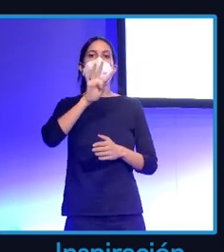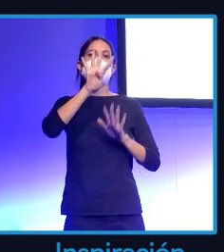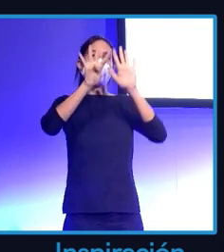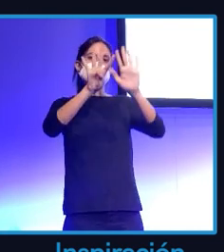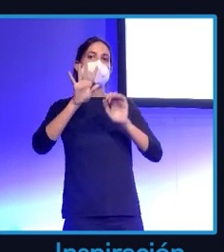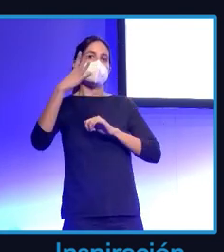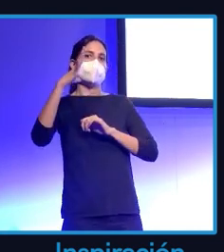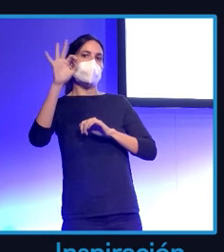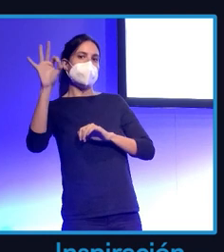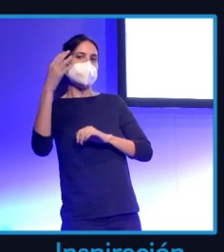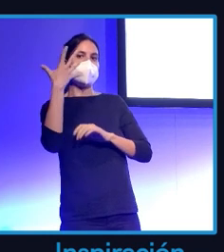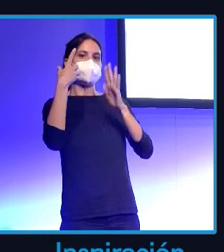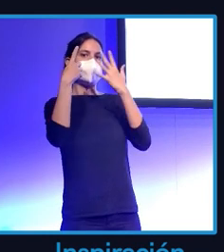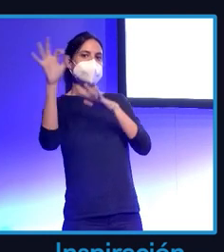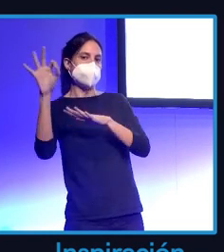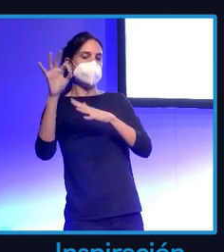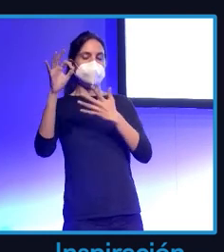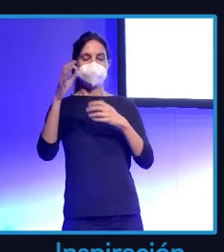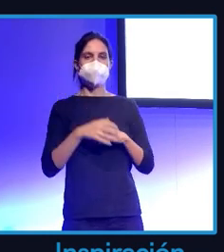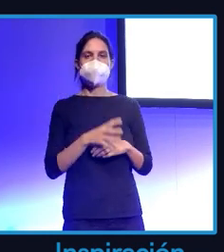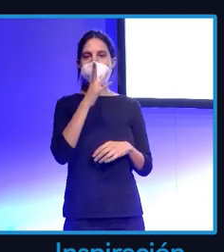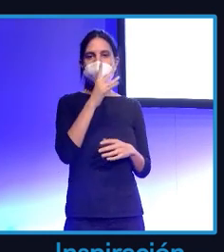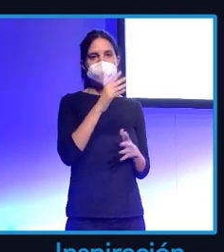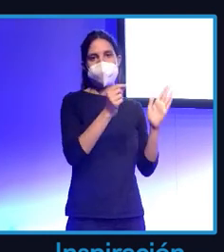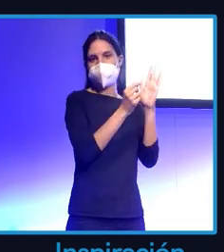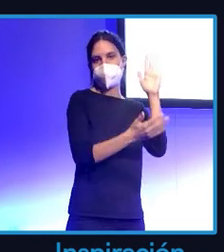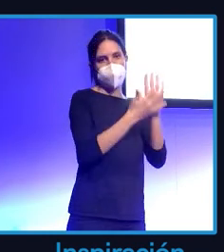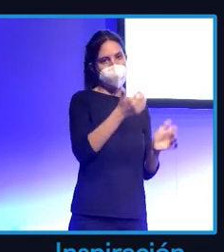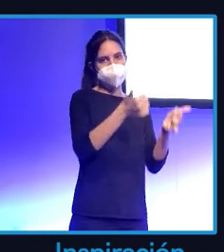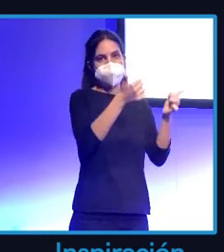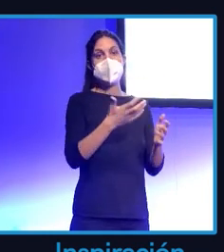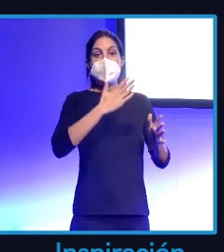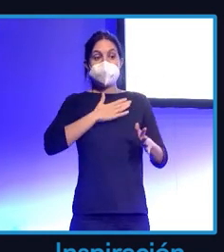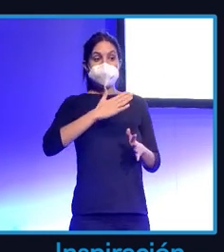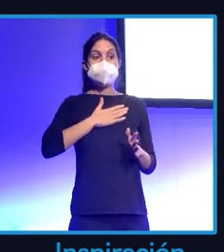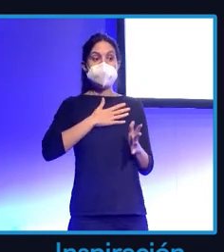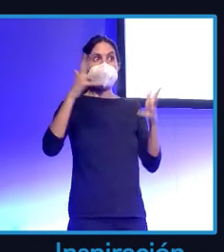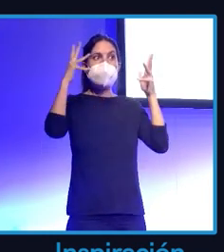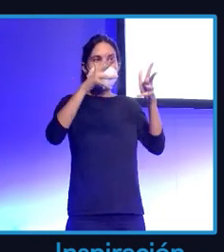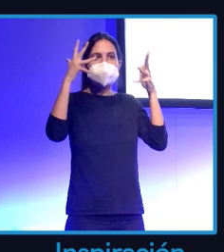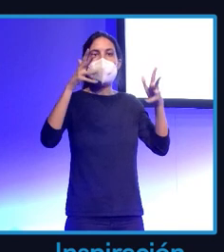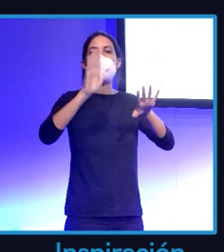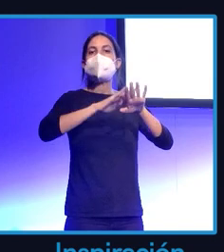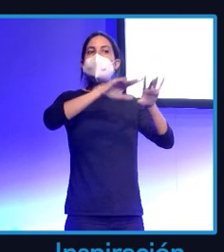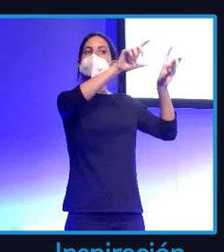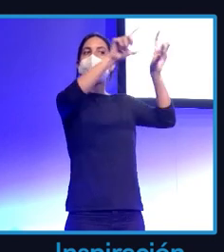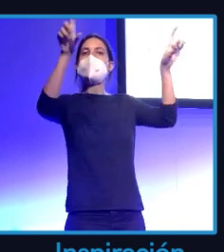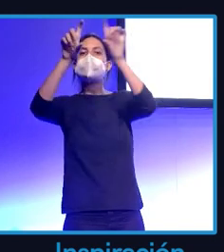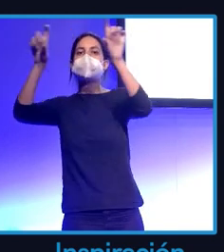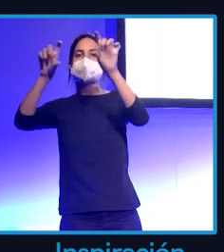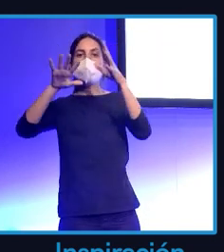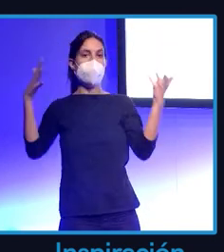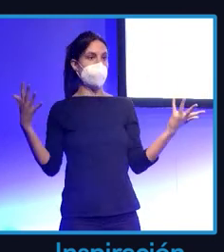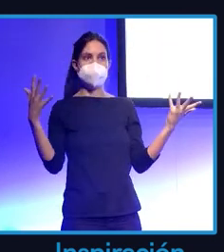a las marcas les daría una recomendación que sería mi mayor recomendación que es dejémosle libertad de